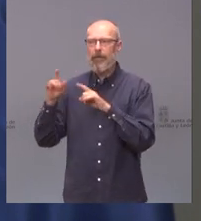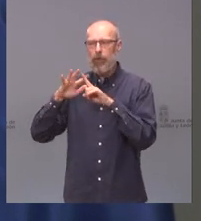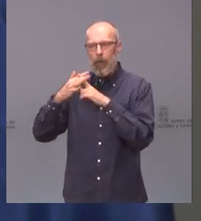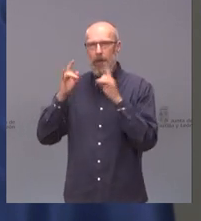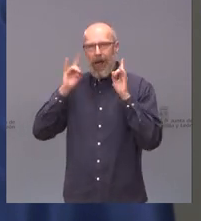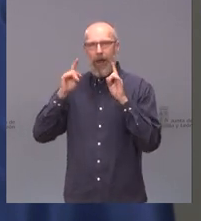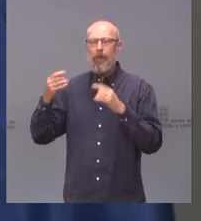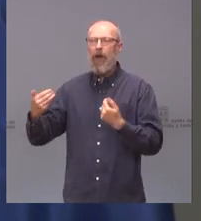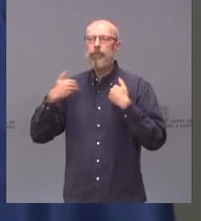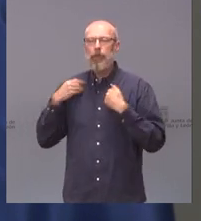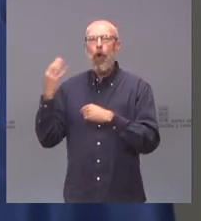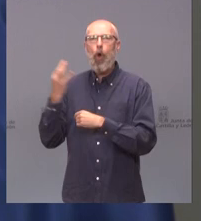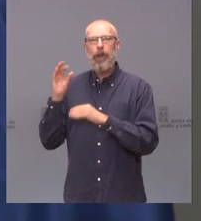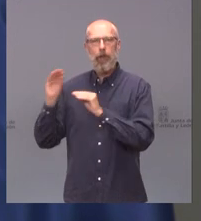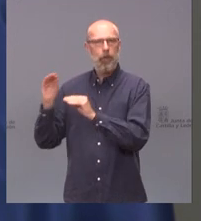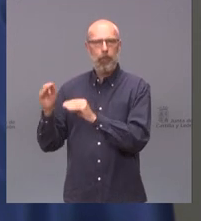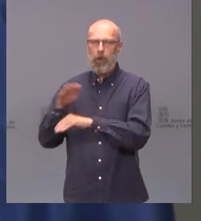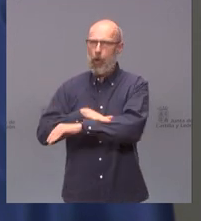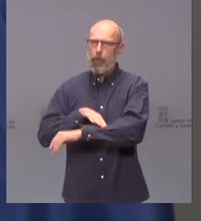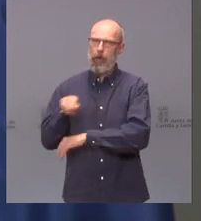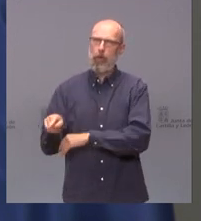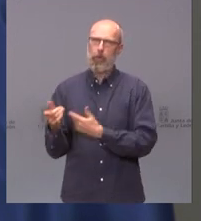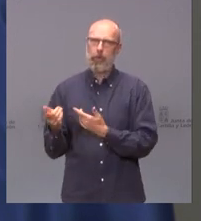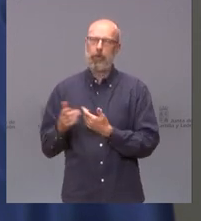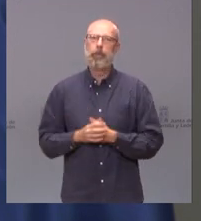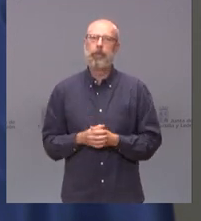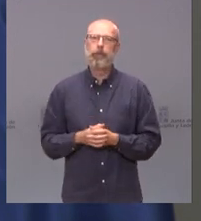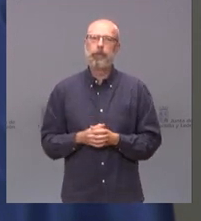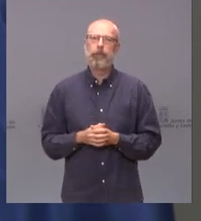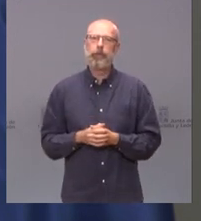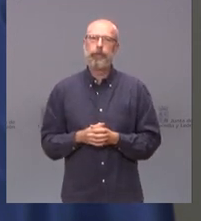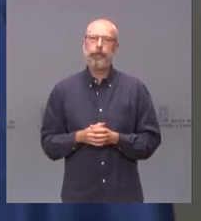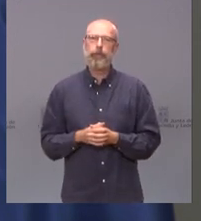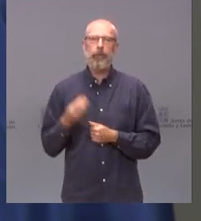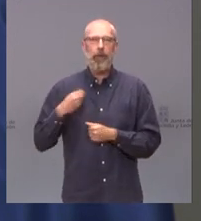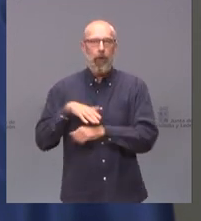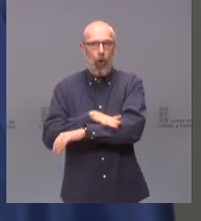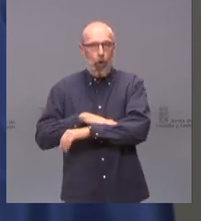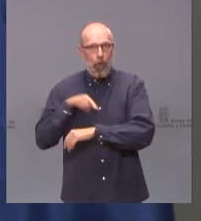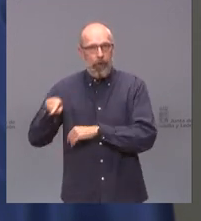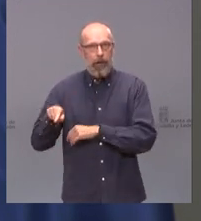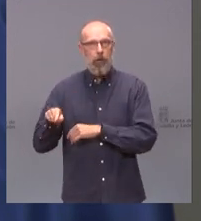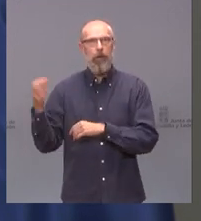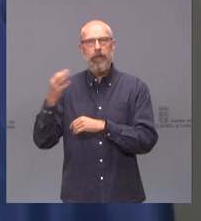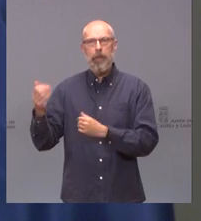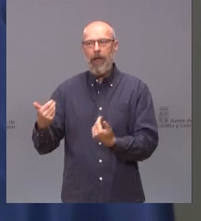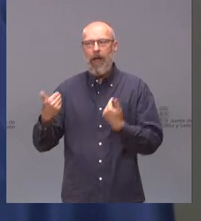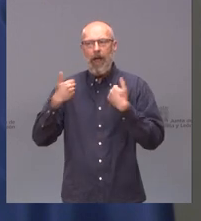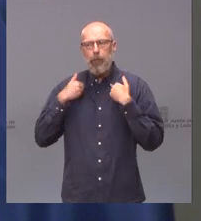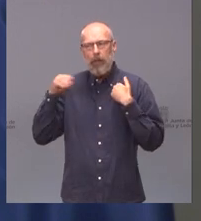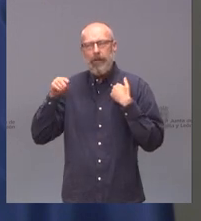del gobierno, del gobierno de la nación. Y el gobierno tiene que asumir su responsabilidad.